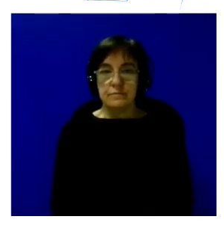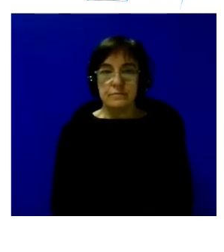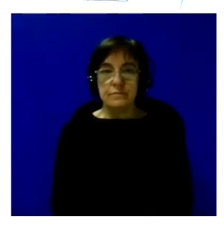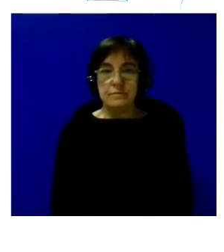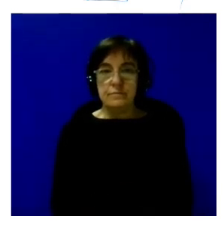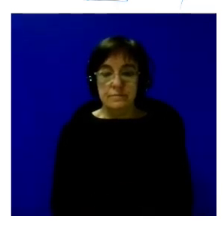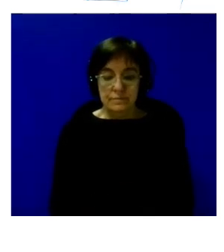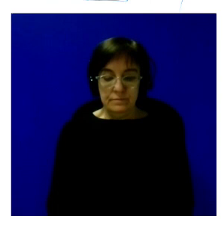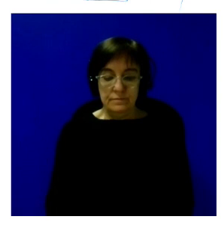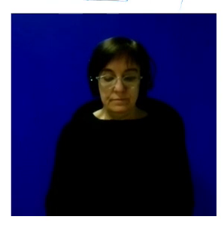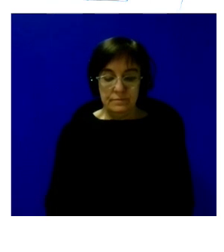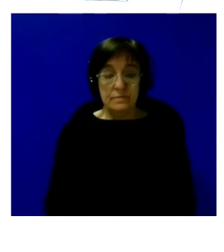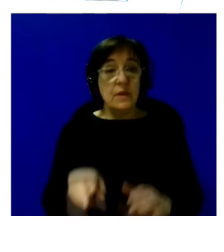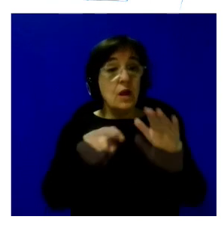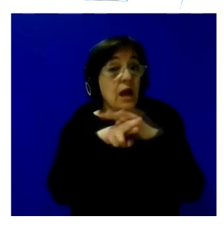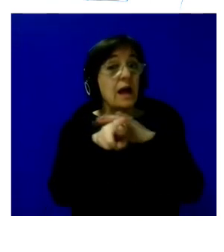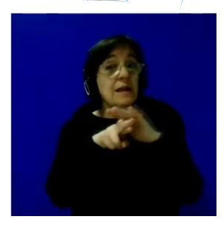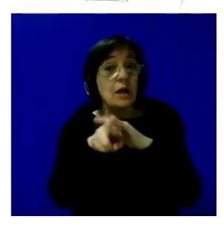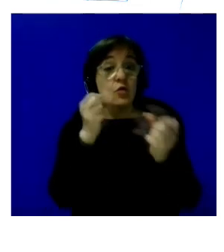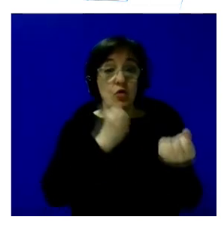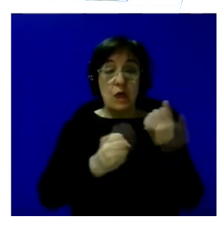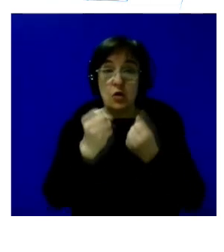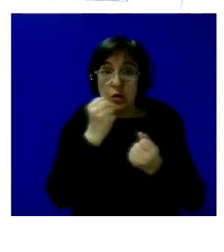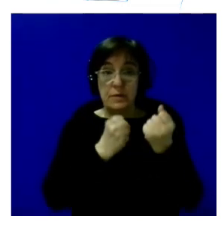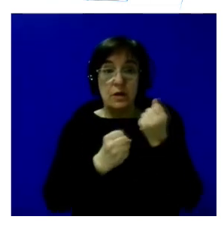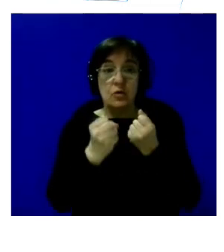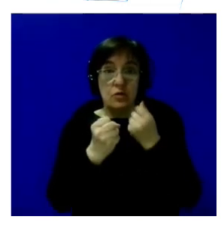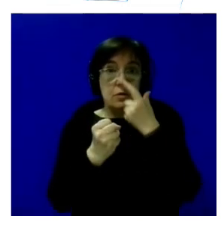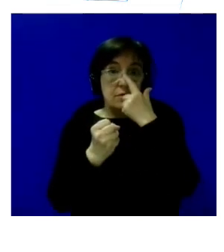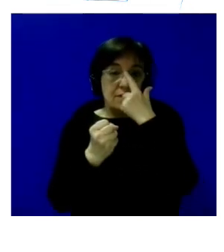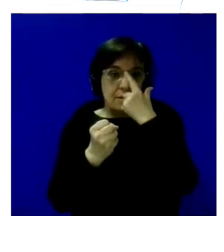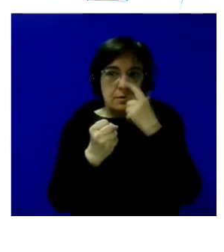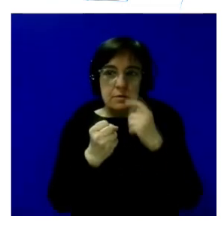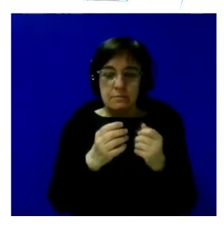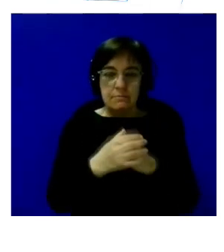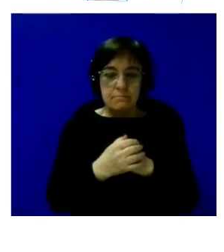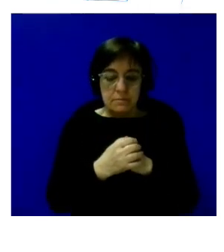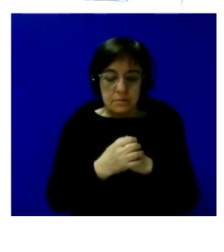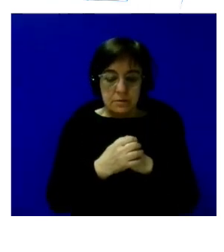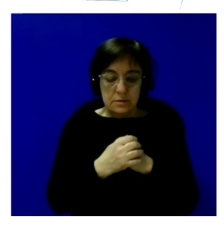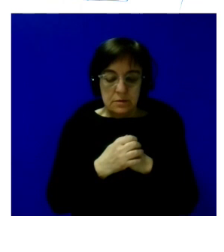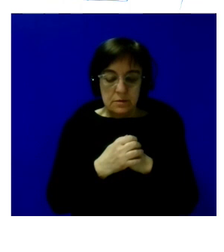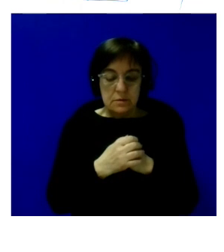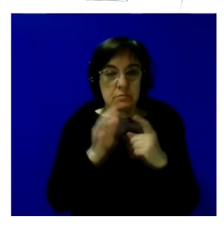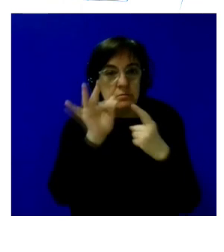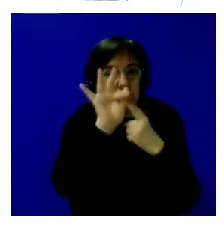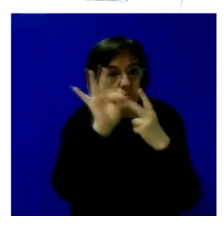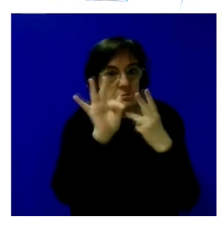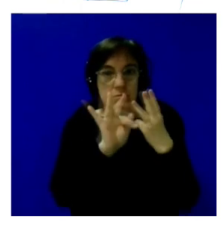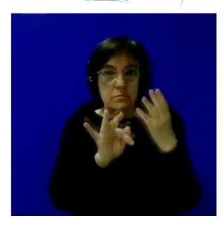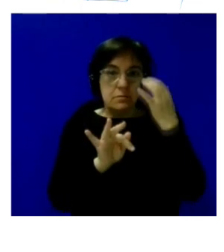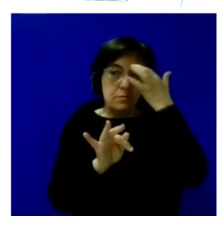y recursos económicos pues los recursos económicos han sido los siguientes es decir